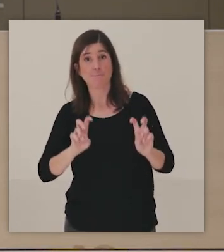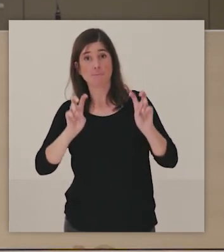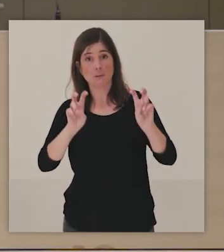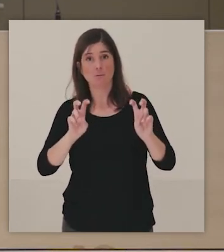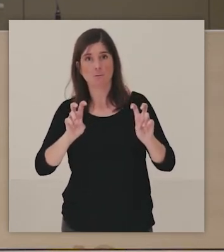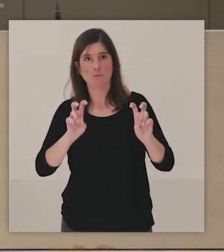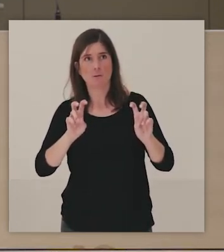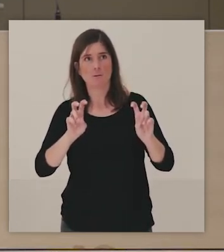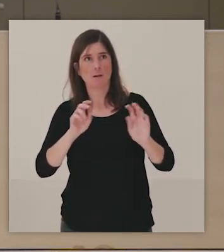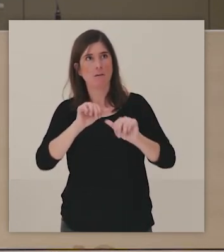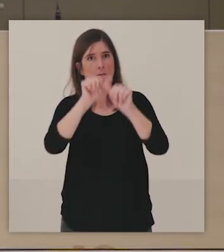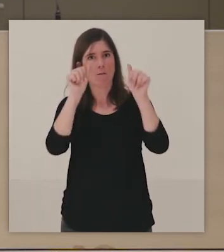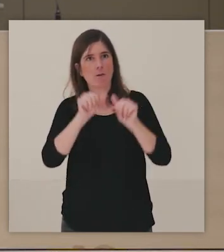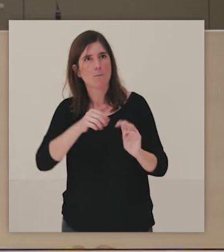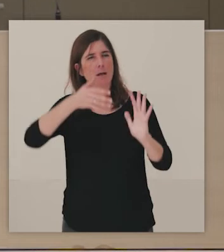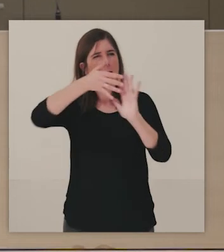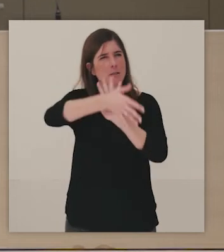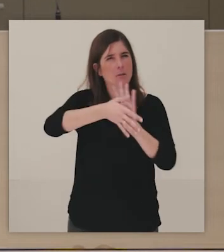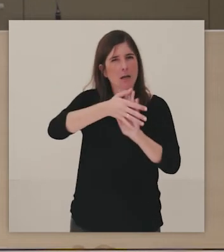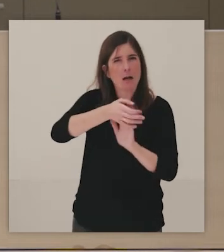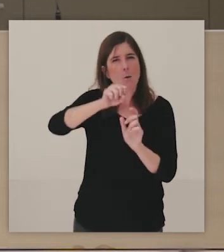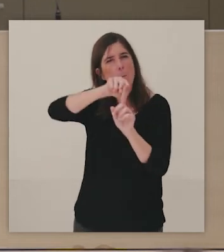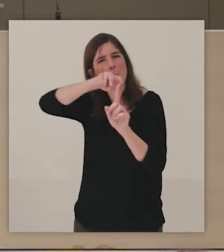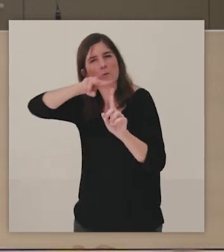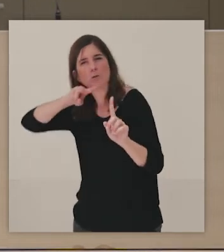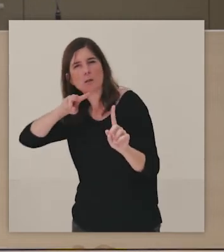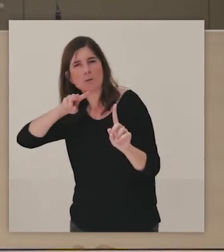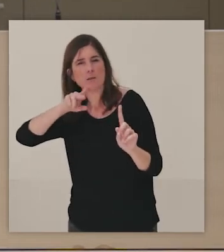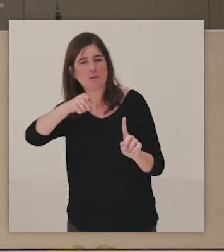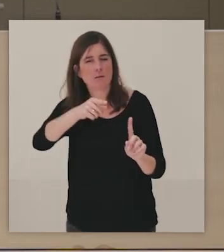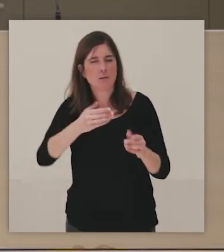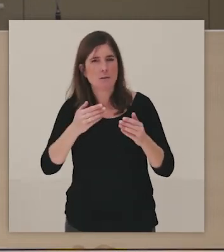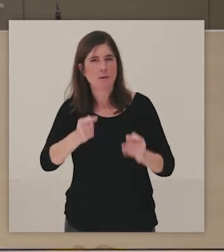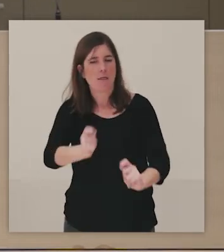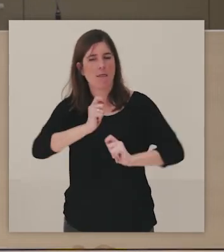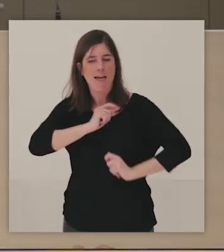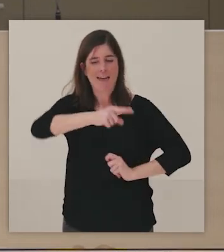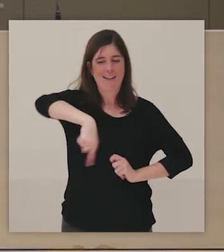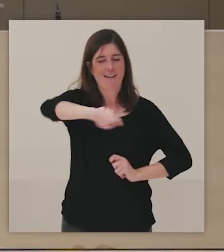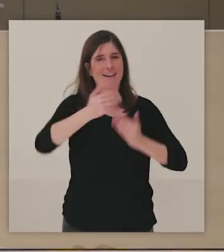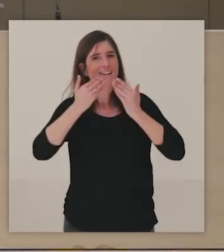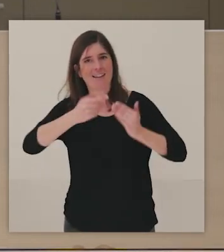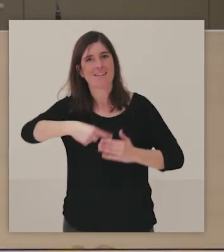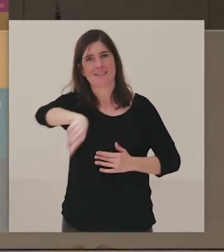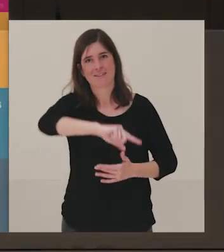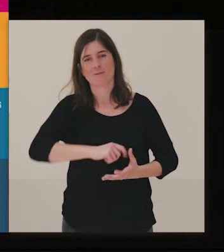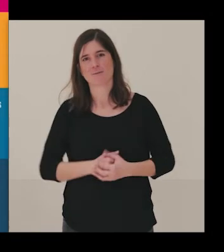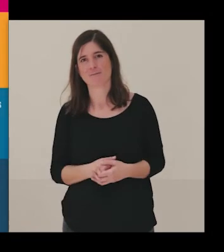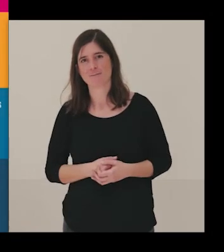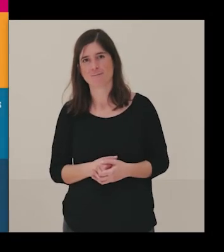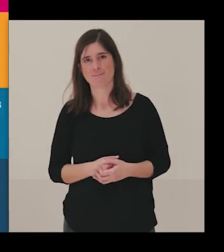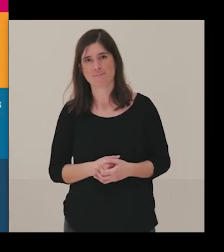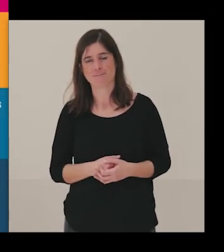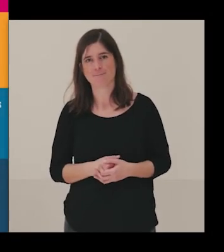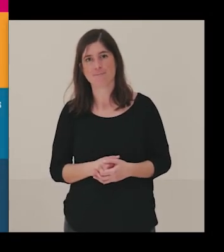construir estas nuevas narrativas o estos nuevos relatos en el museo. En